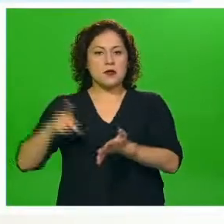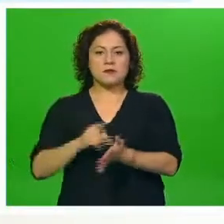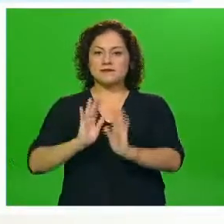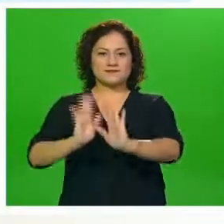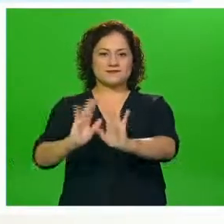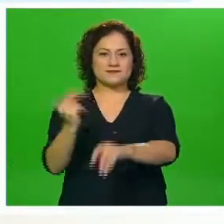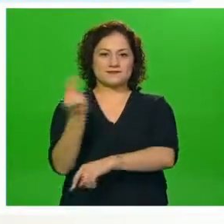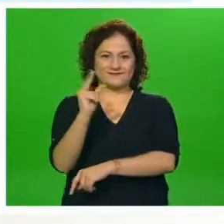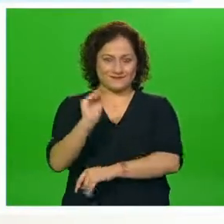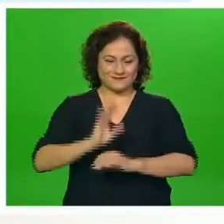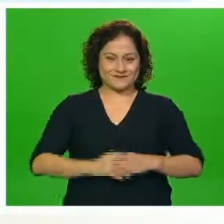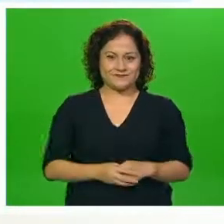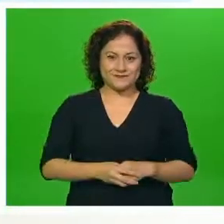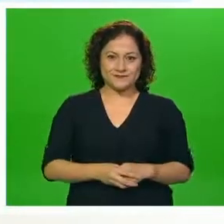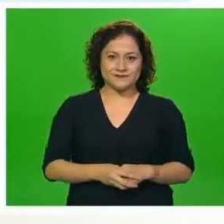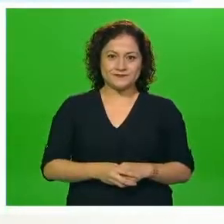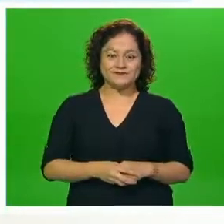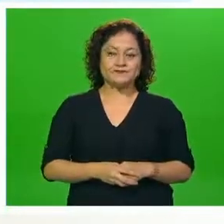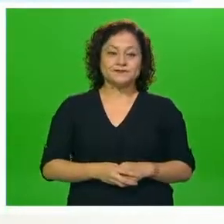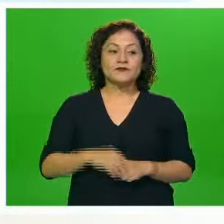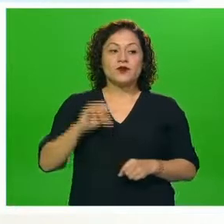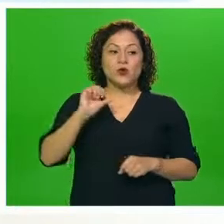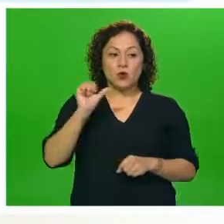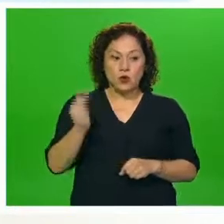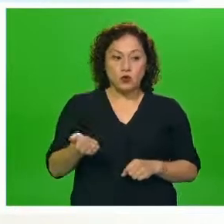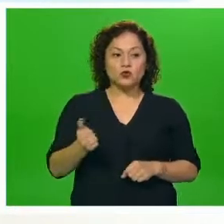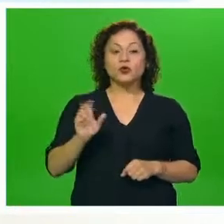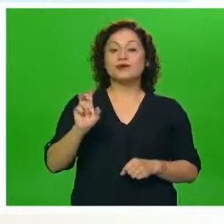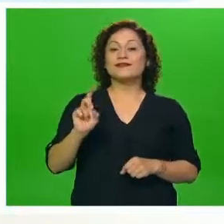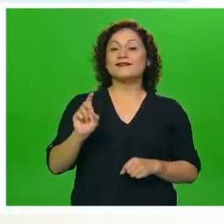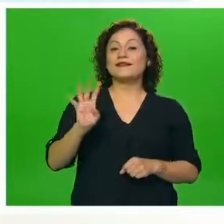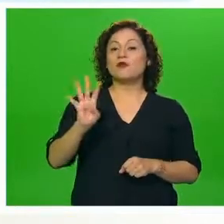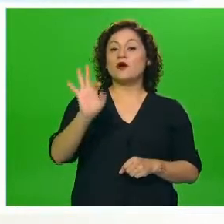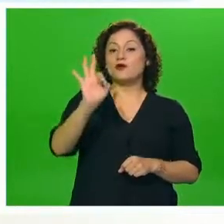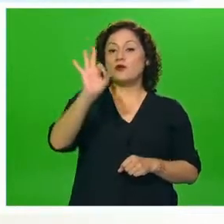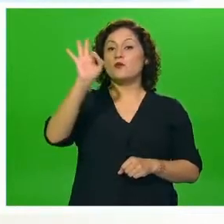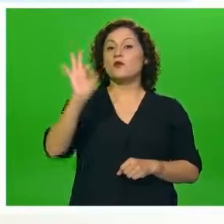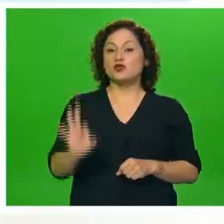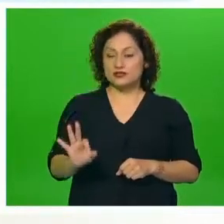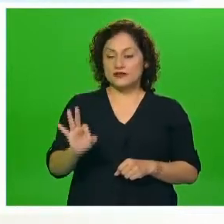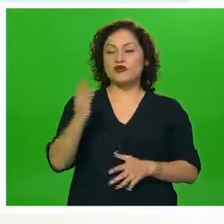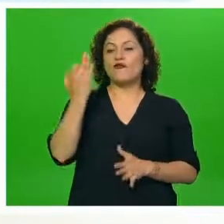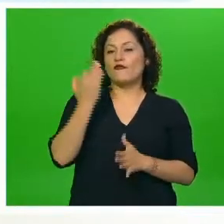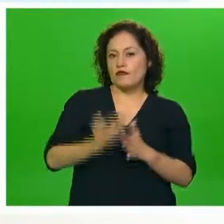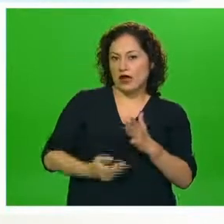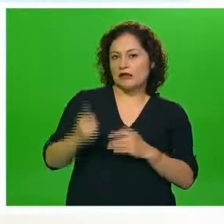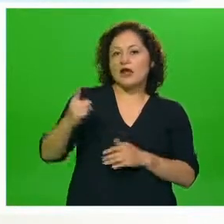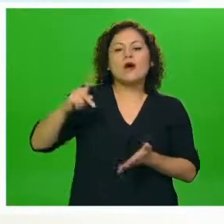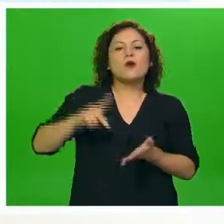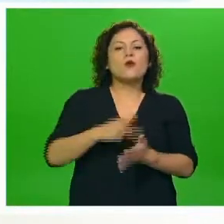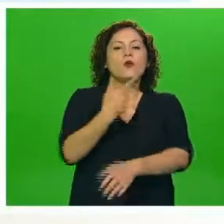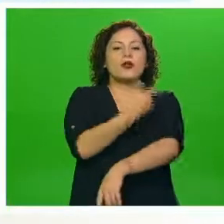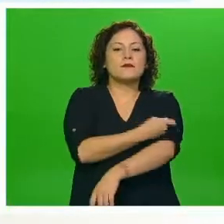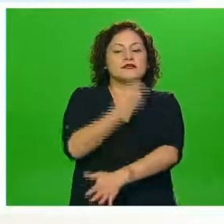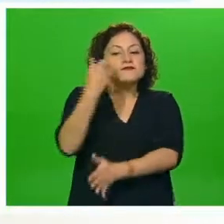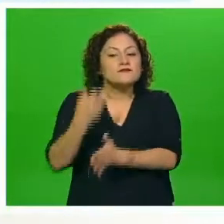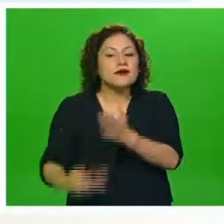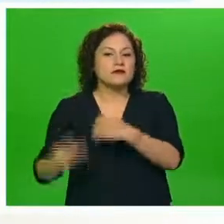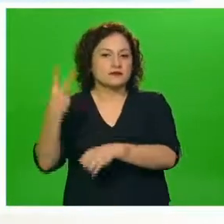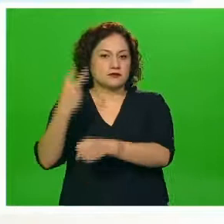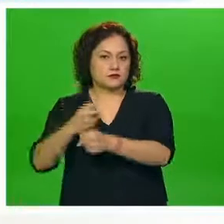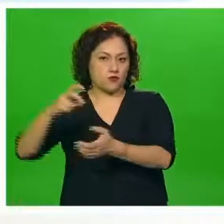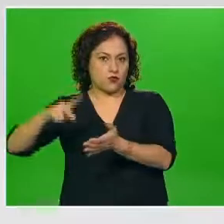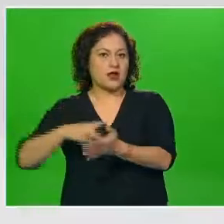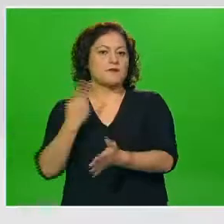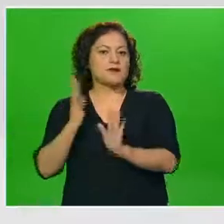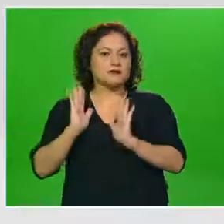la protección. Y el 34 por ciento todavía se encuentra con medio esquema y de seguro en siguientes semanas en la medida que va